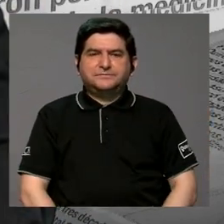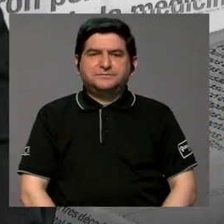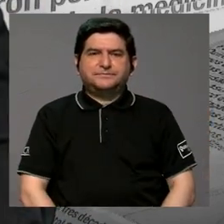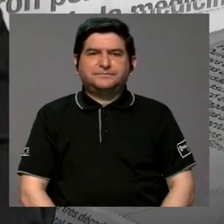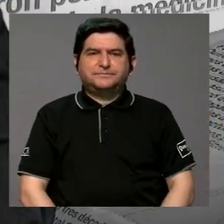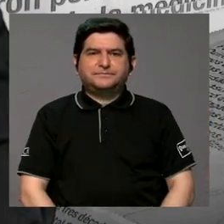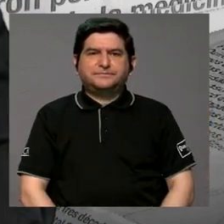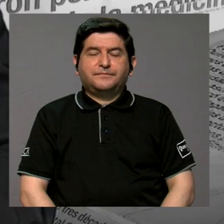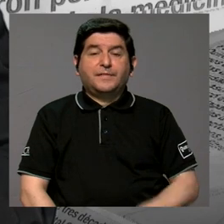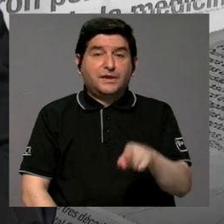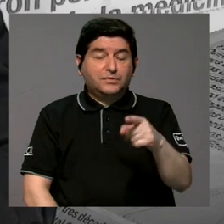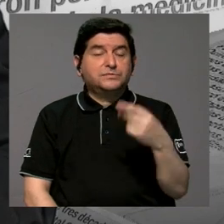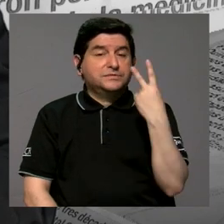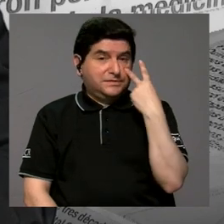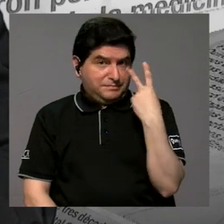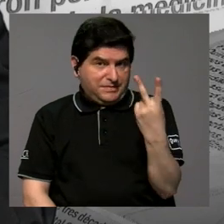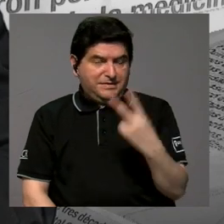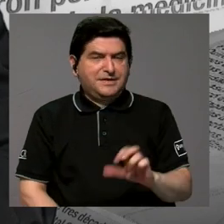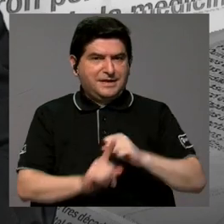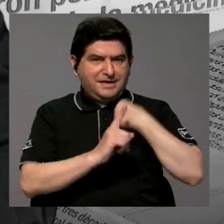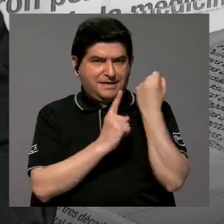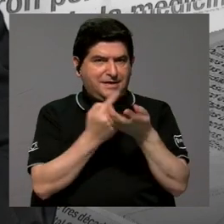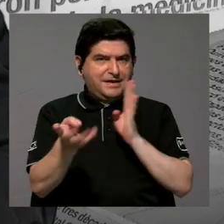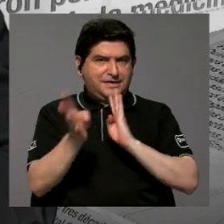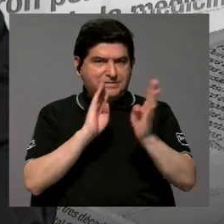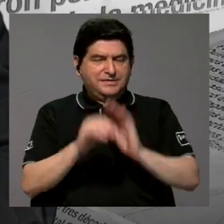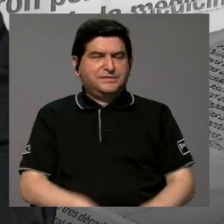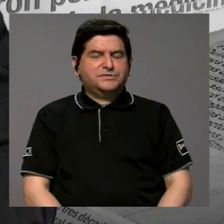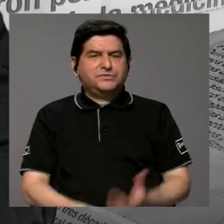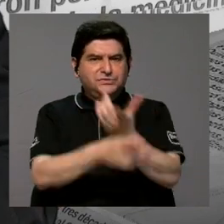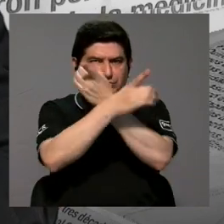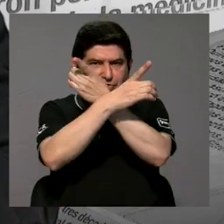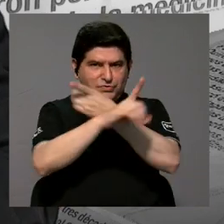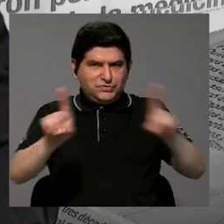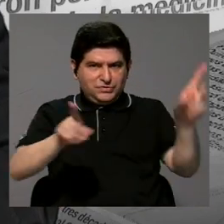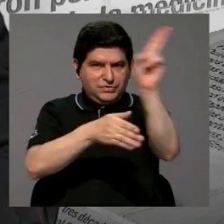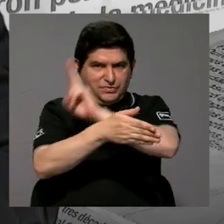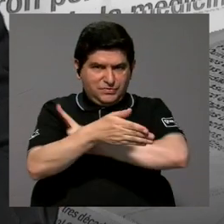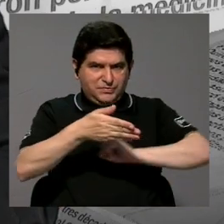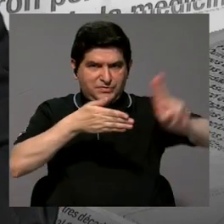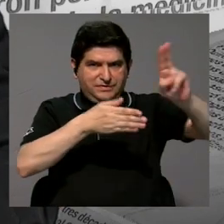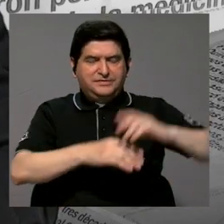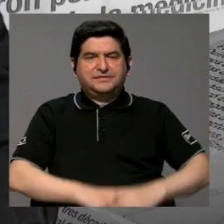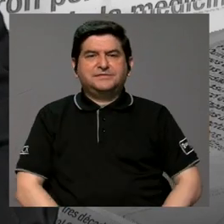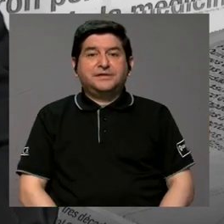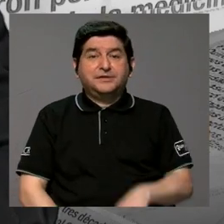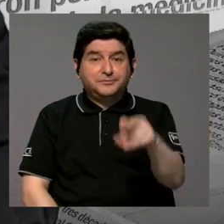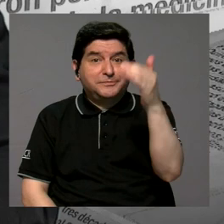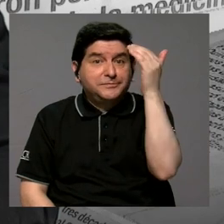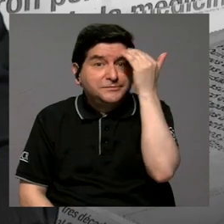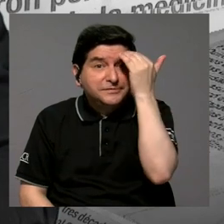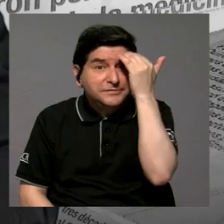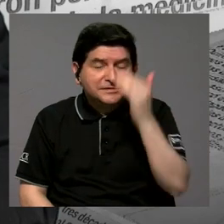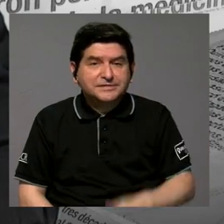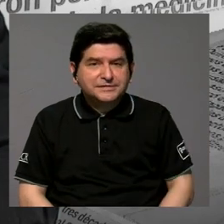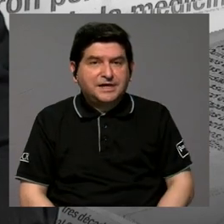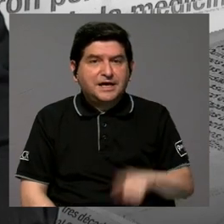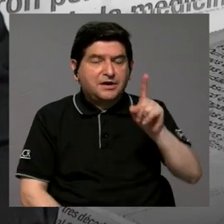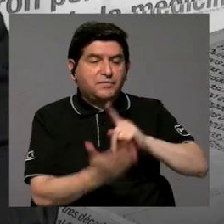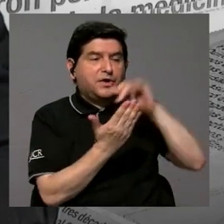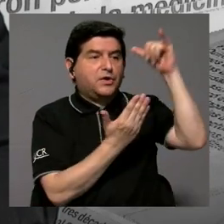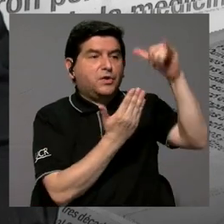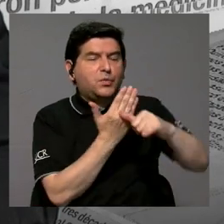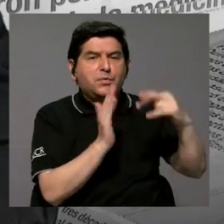bueno viera usted que el asunto en eso que hablábamos de la democracia universitaria usted sabe que cuando llega un